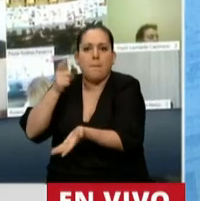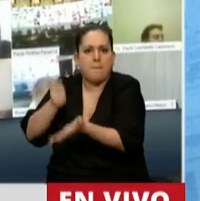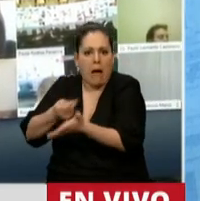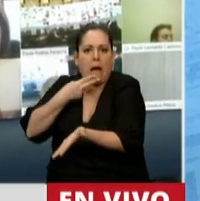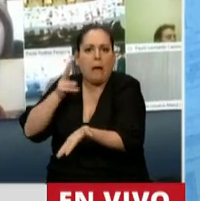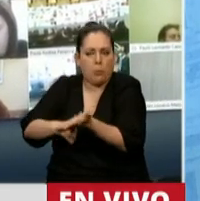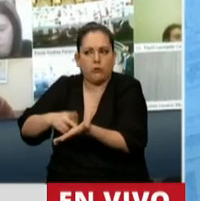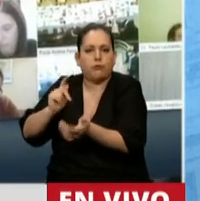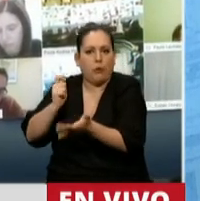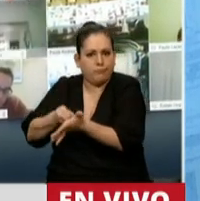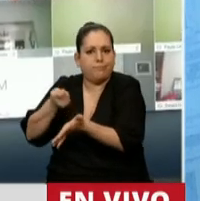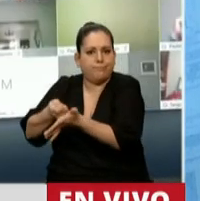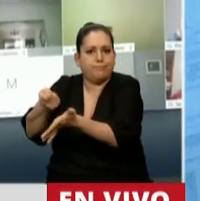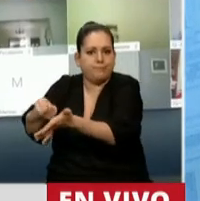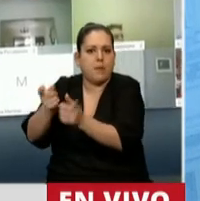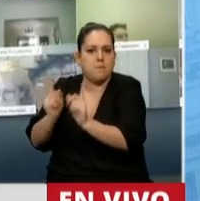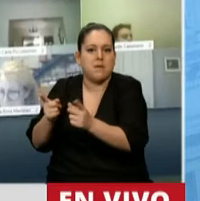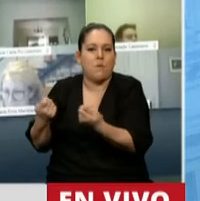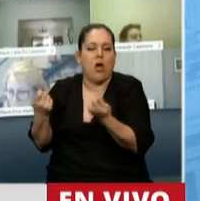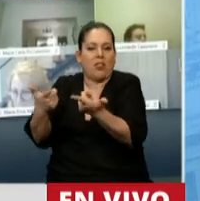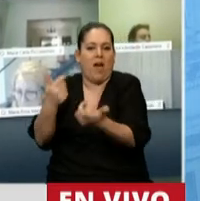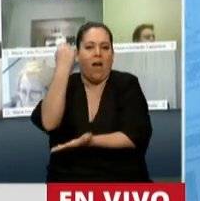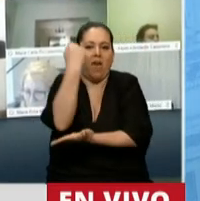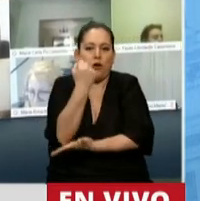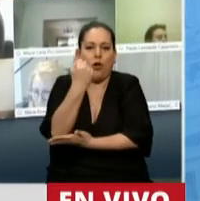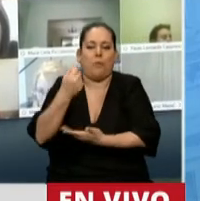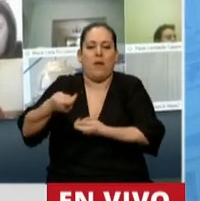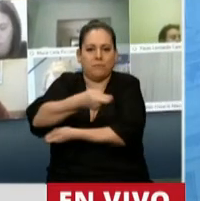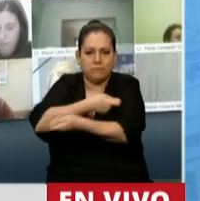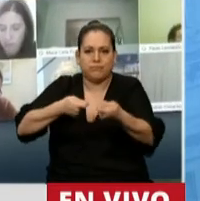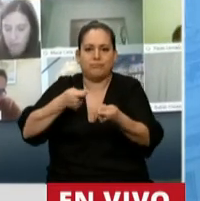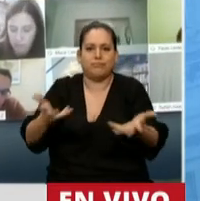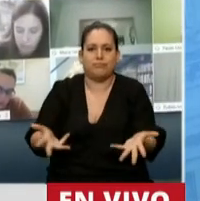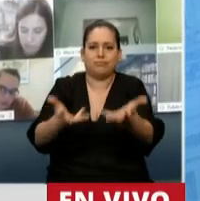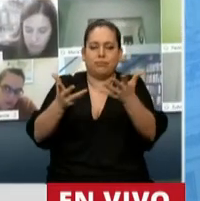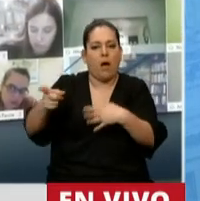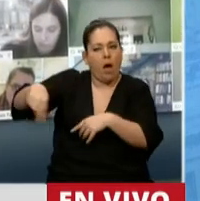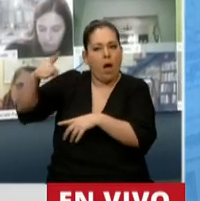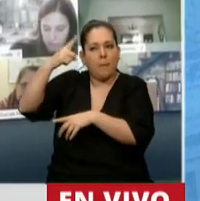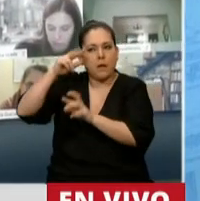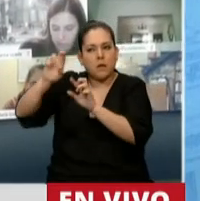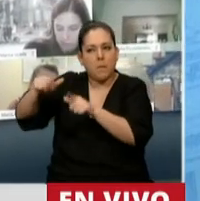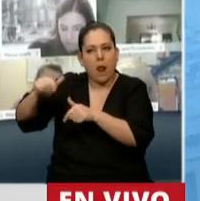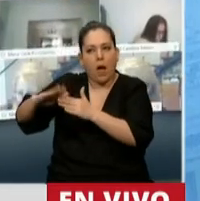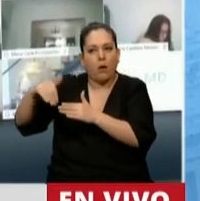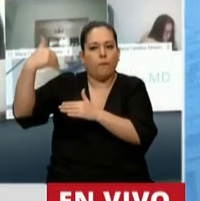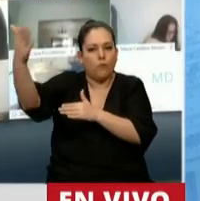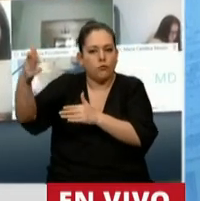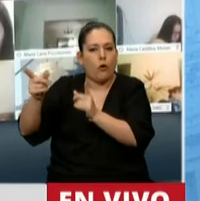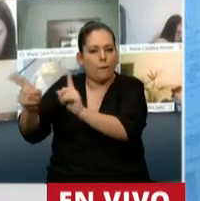haciendo hasta ahora, digamos, a nuestra economía, al país y que ya está pensando en una reactivación, pensando en ese día después.